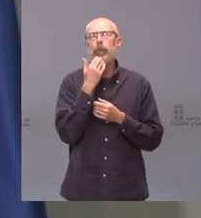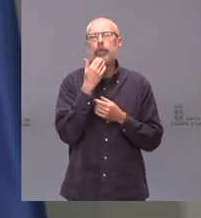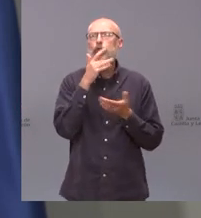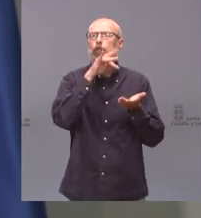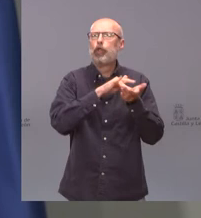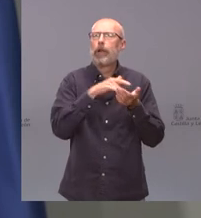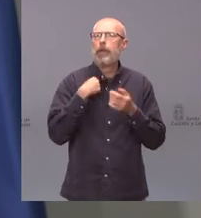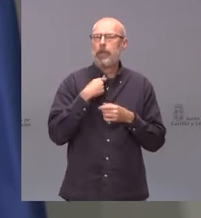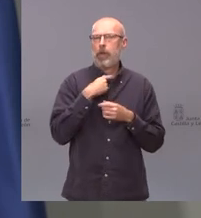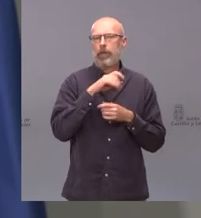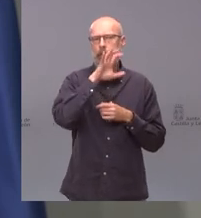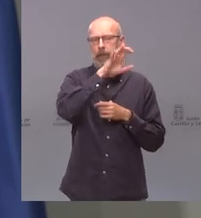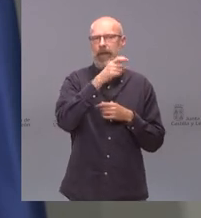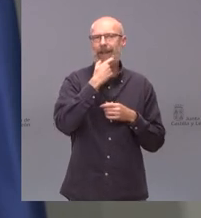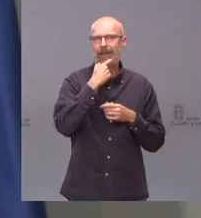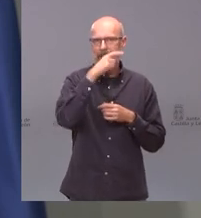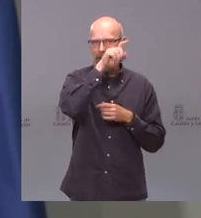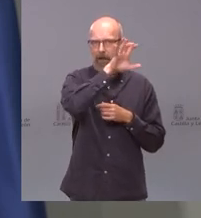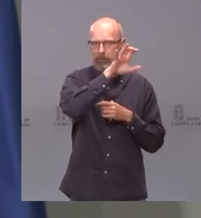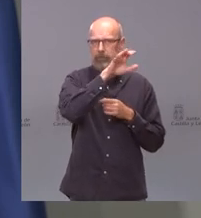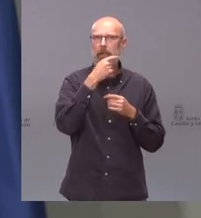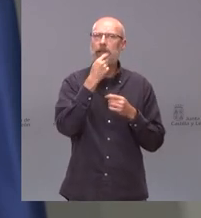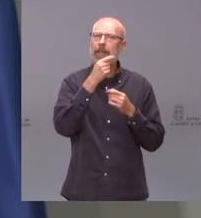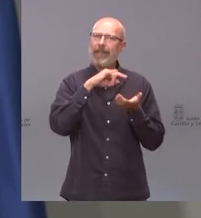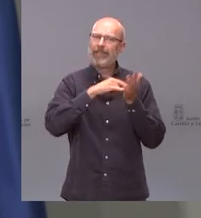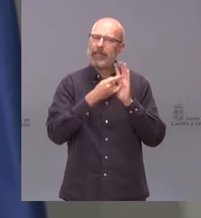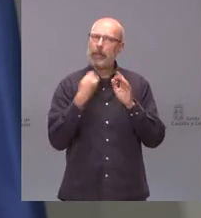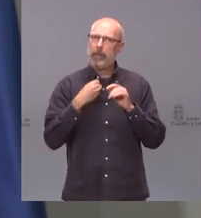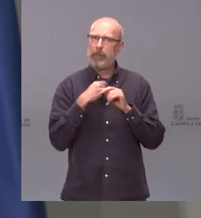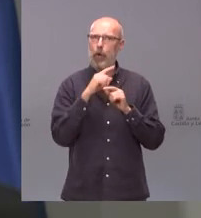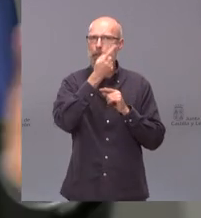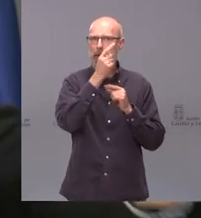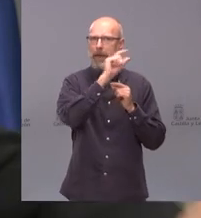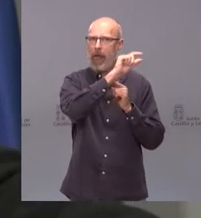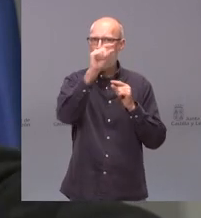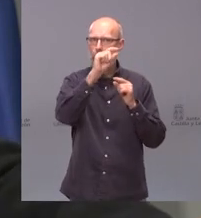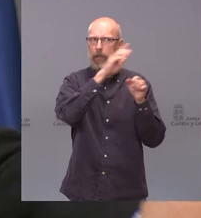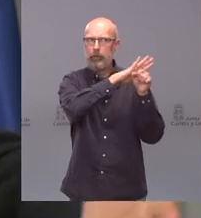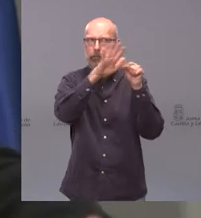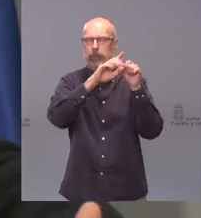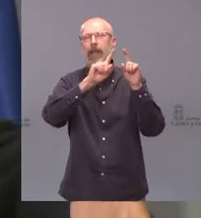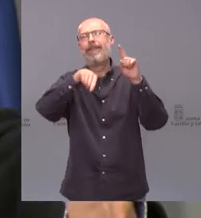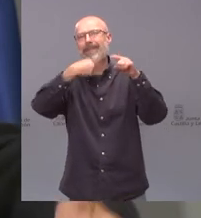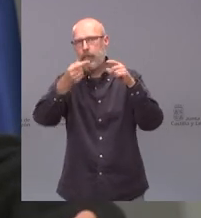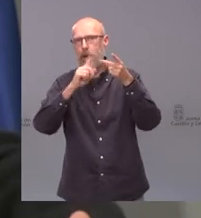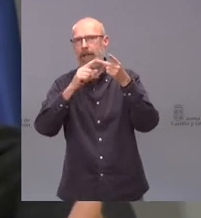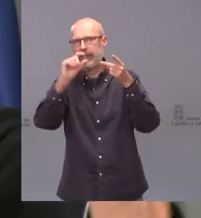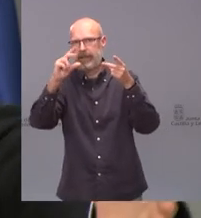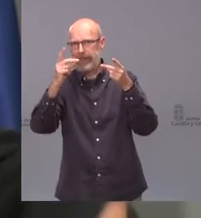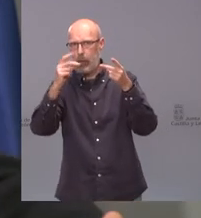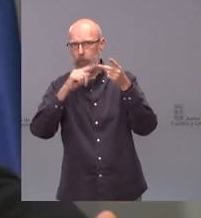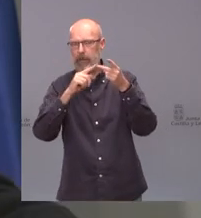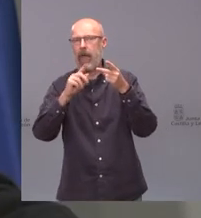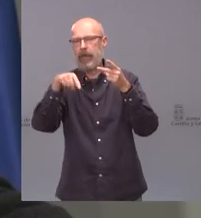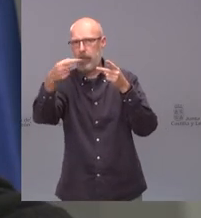de la eficacia de espaciar la segunda dosis tenemos un estudio de hoy aquí en esta comunidad